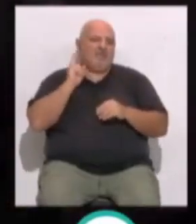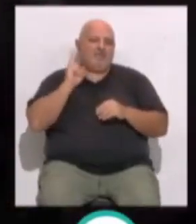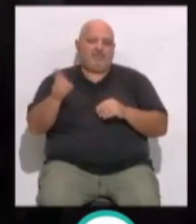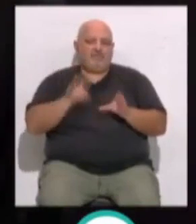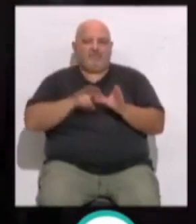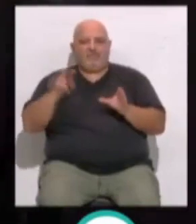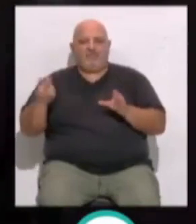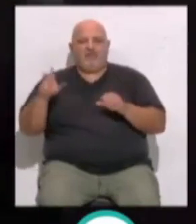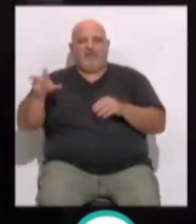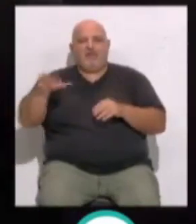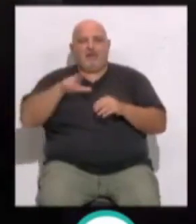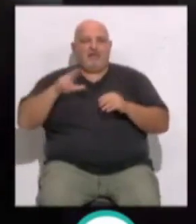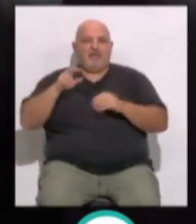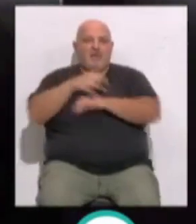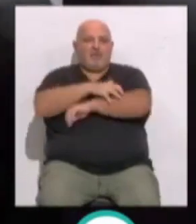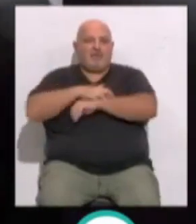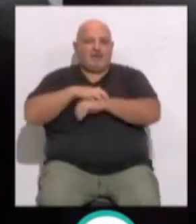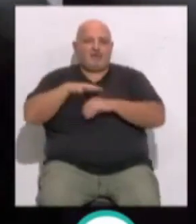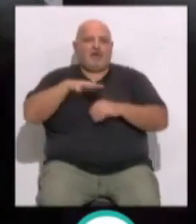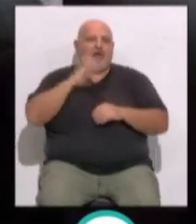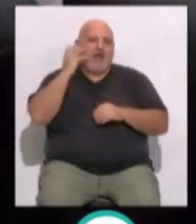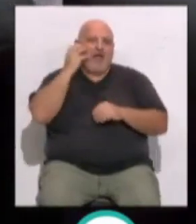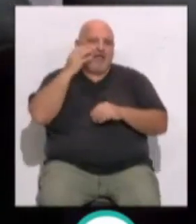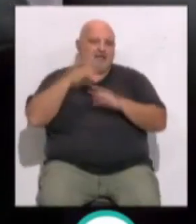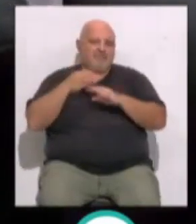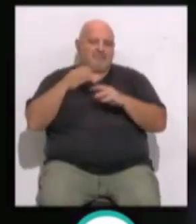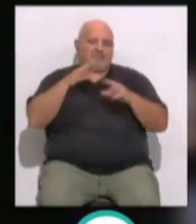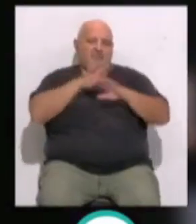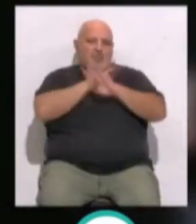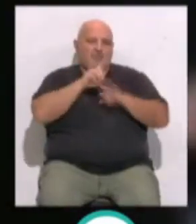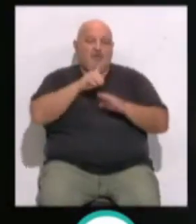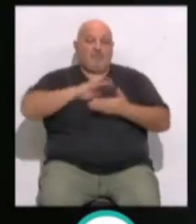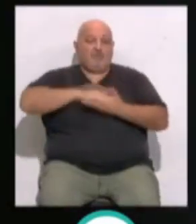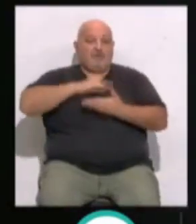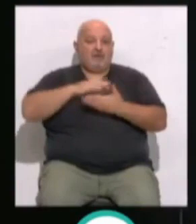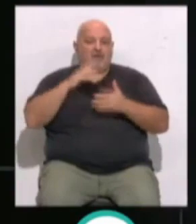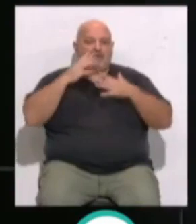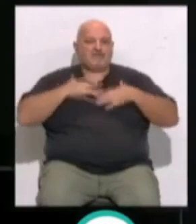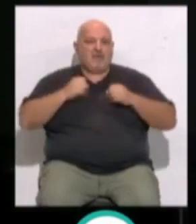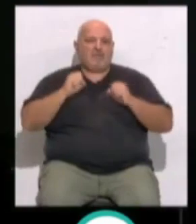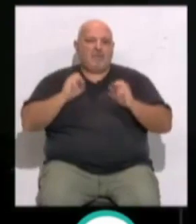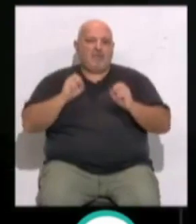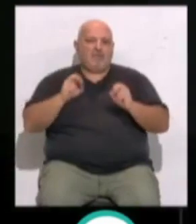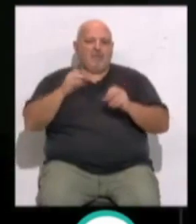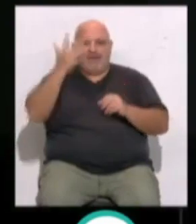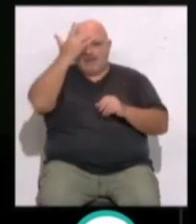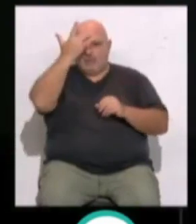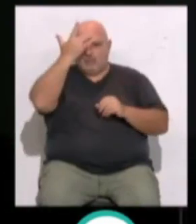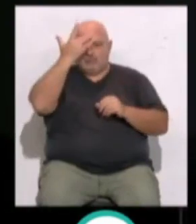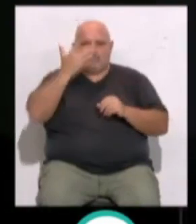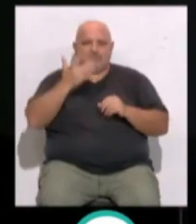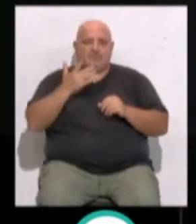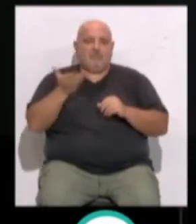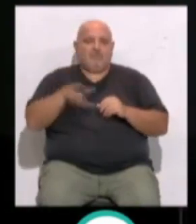residencia de las hermanitas de los pobres de su jaén natal. En los últimos meses, su salud empeoró debido a un ictus. Ha